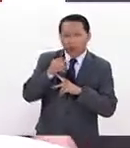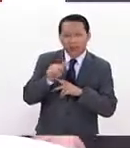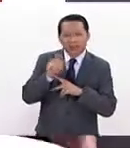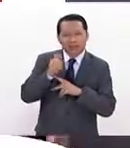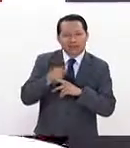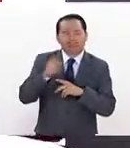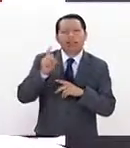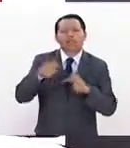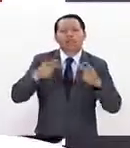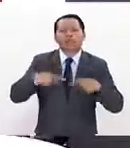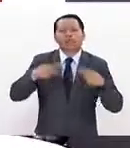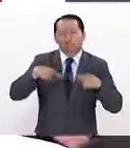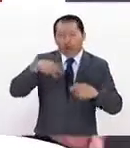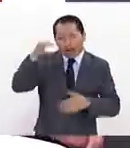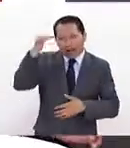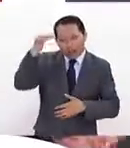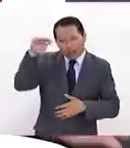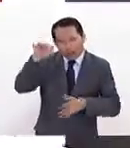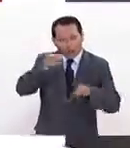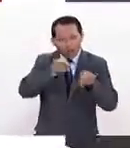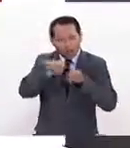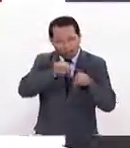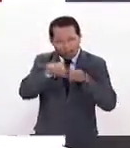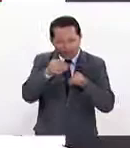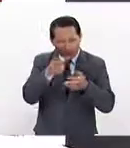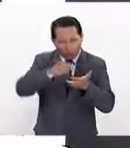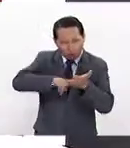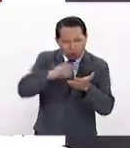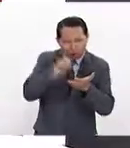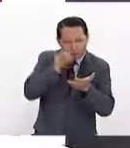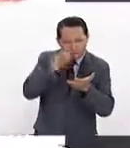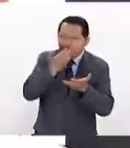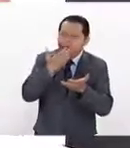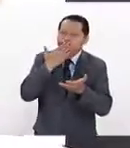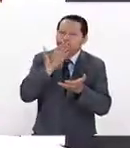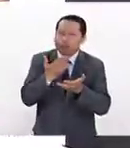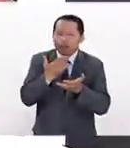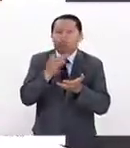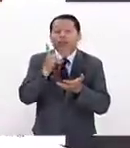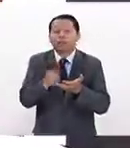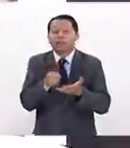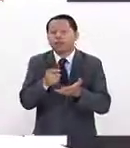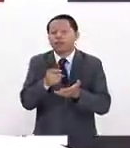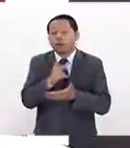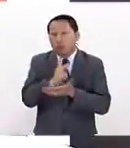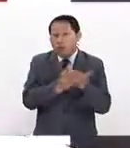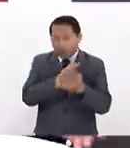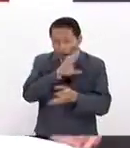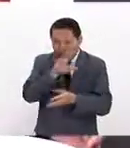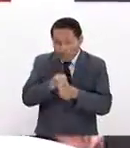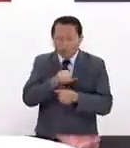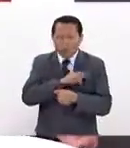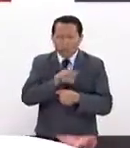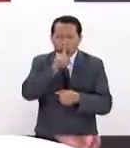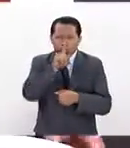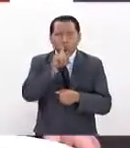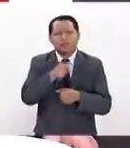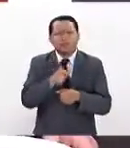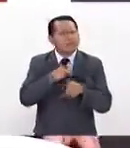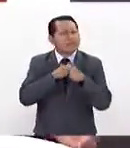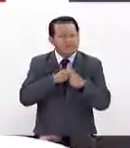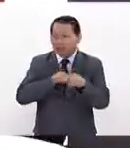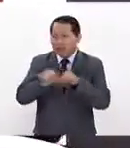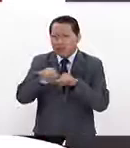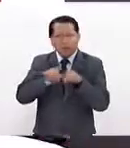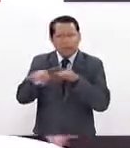adulto trabajador. incluso la facilidad que tú tienes no son programas de inmersión total, decir, tú puedes mantener tu trabajo,